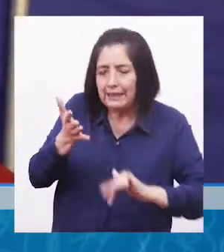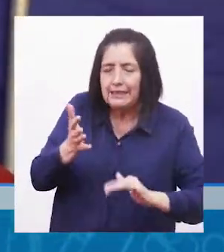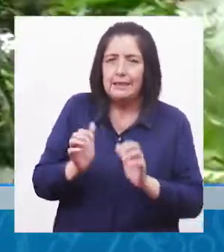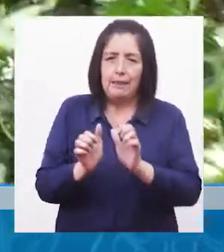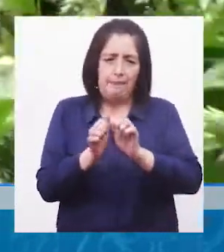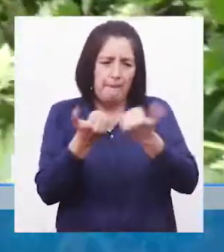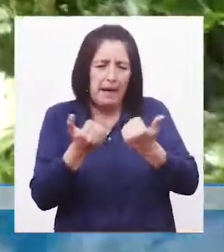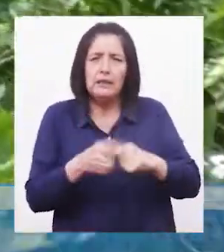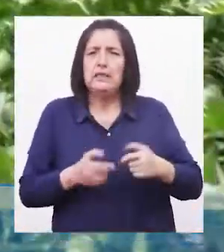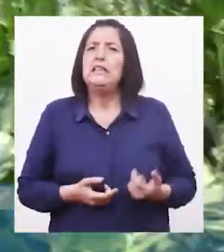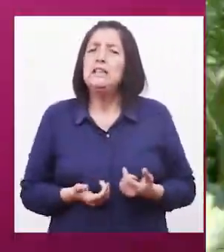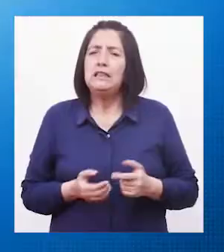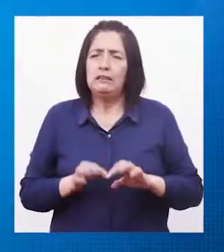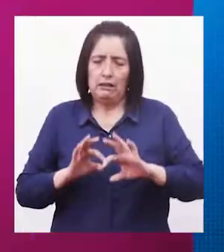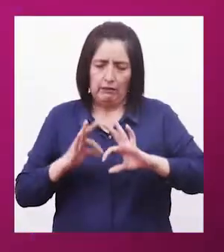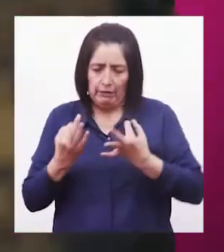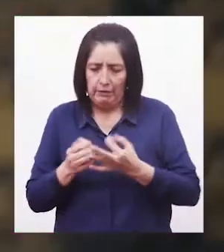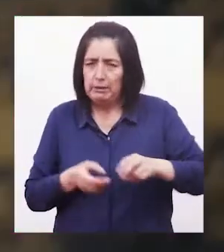y su bioguerto familiar.